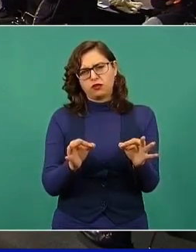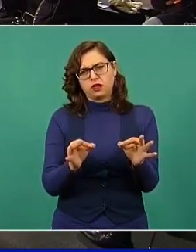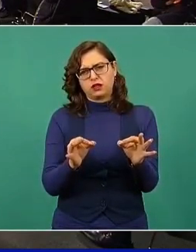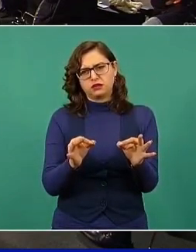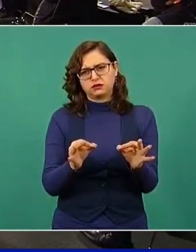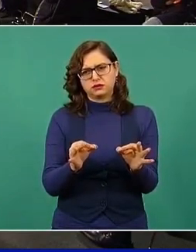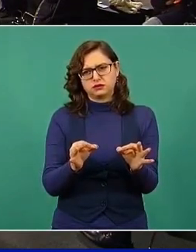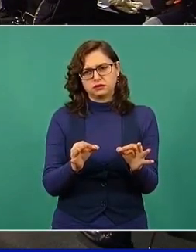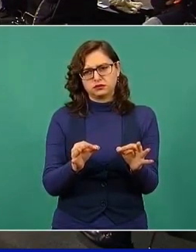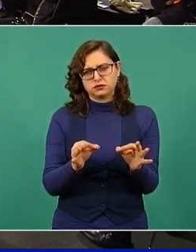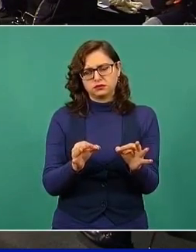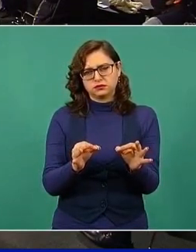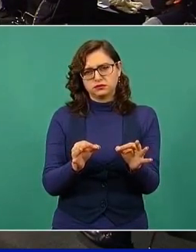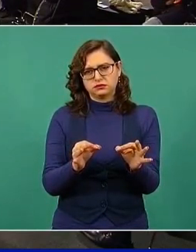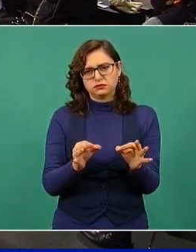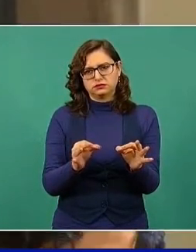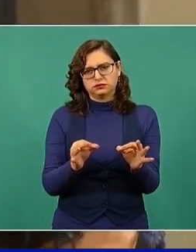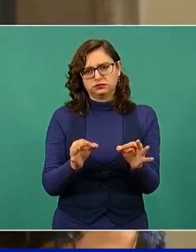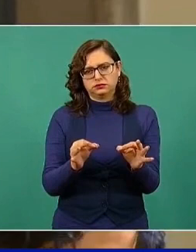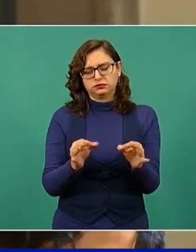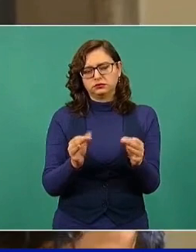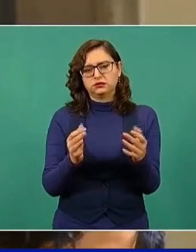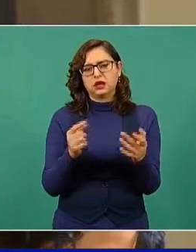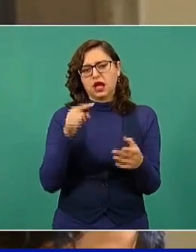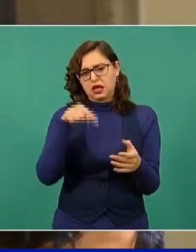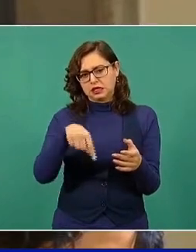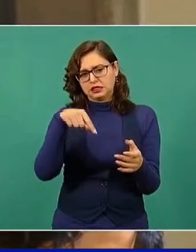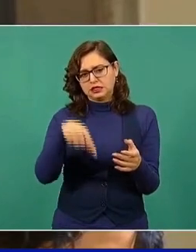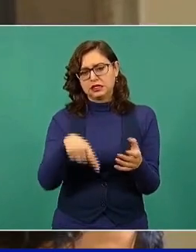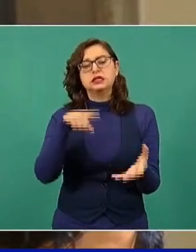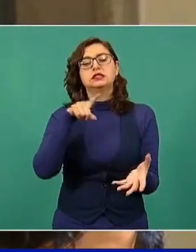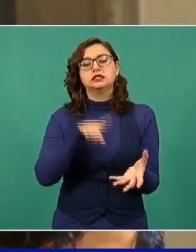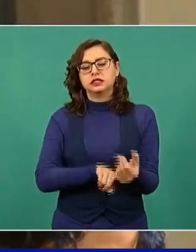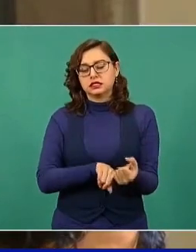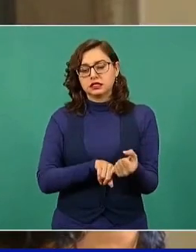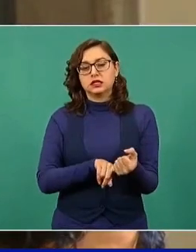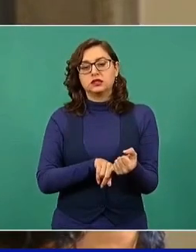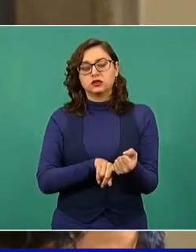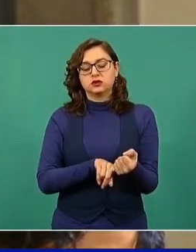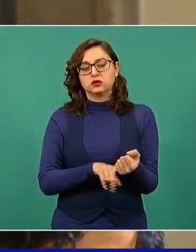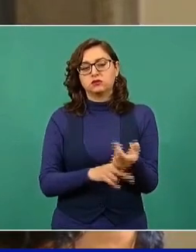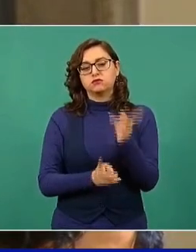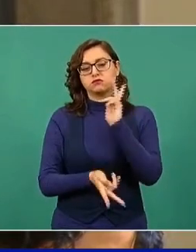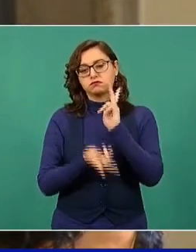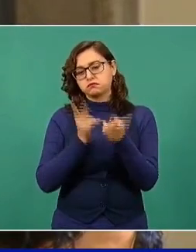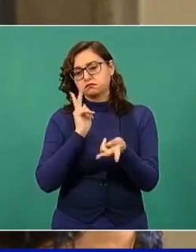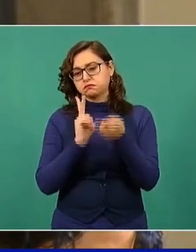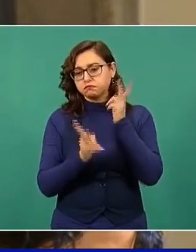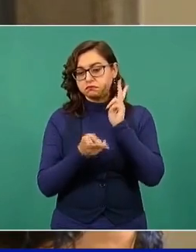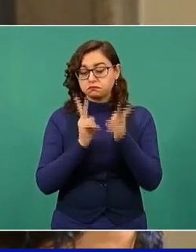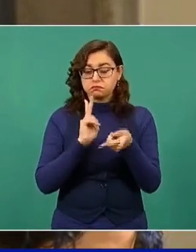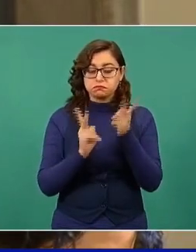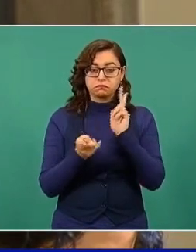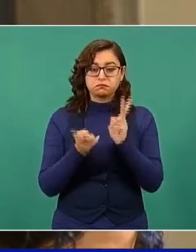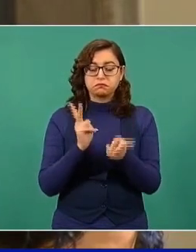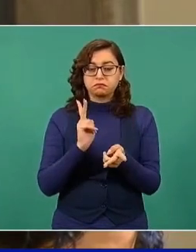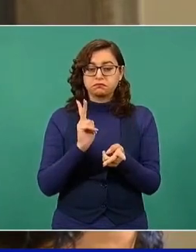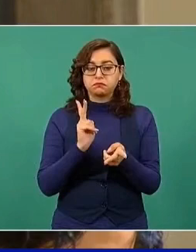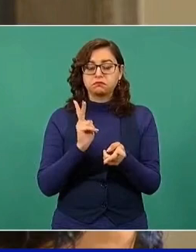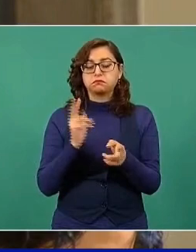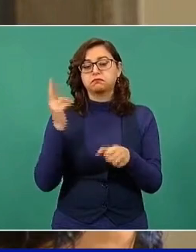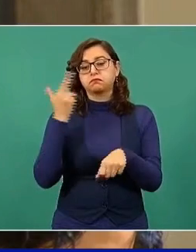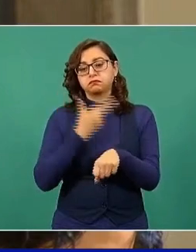en esta junta estuvo explicando el plan para la relocalización